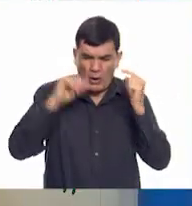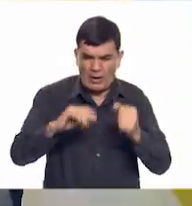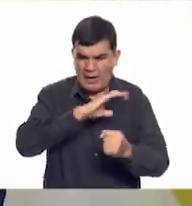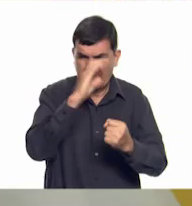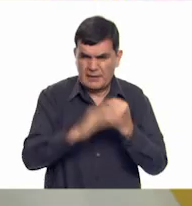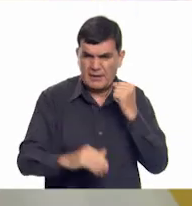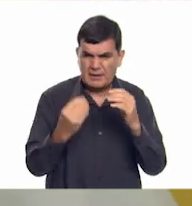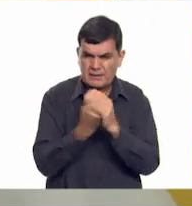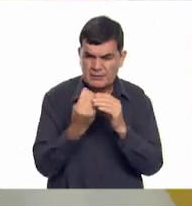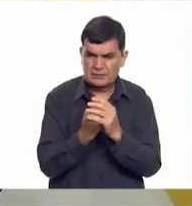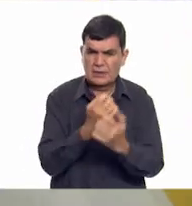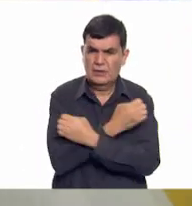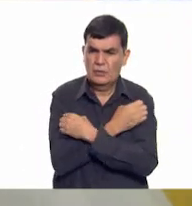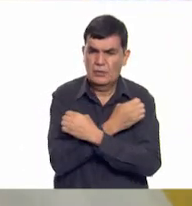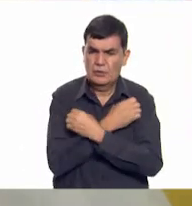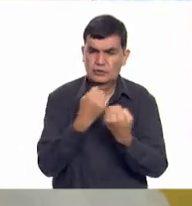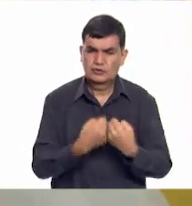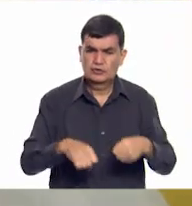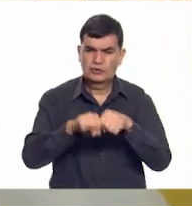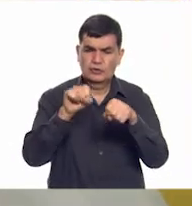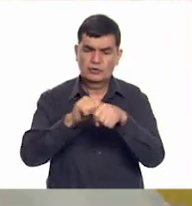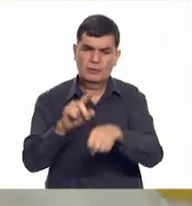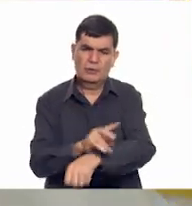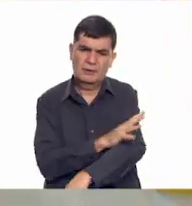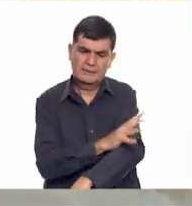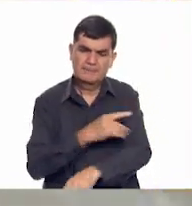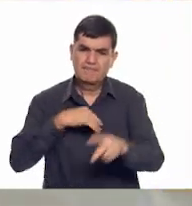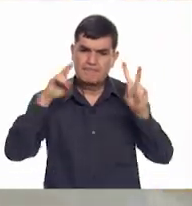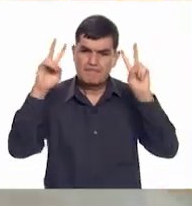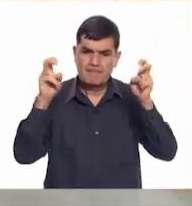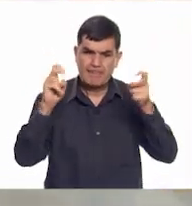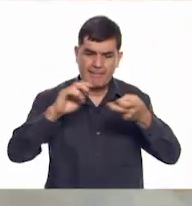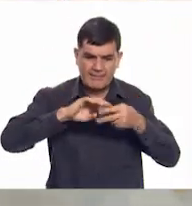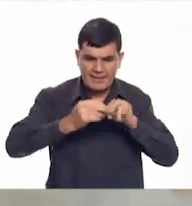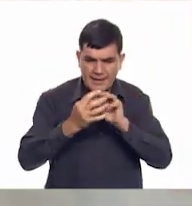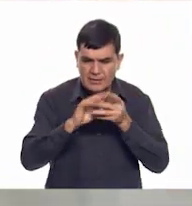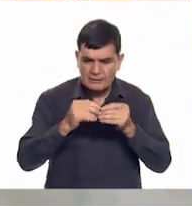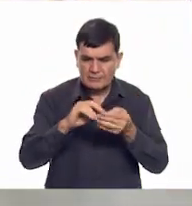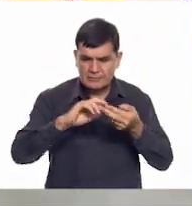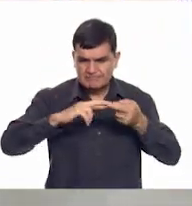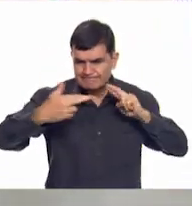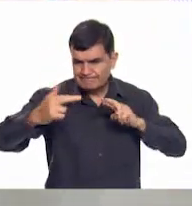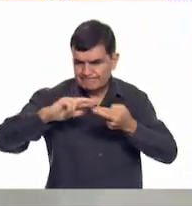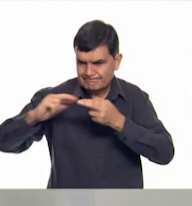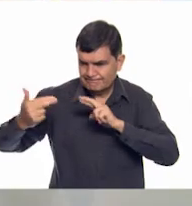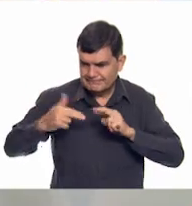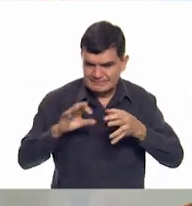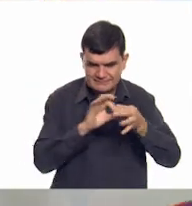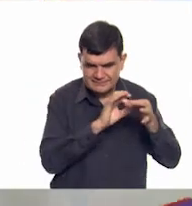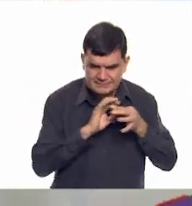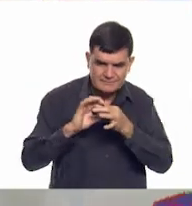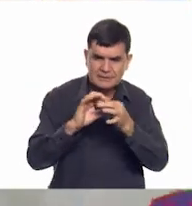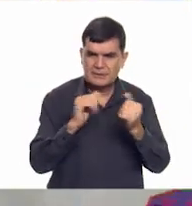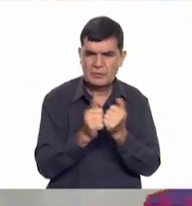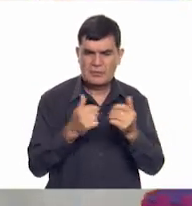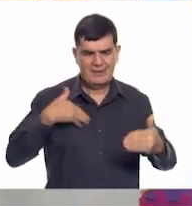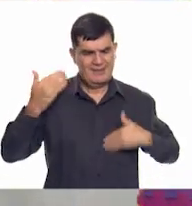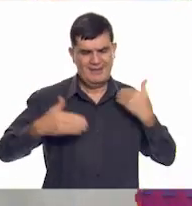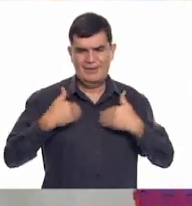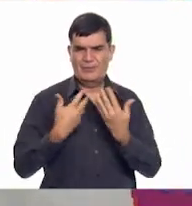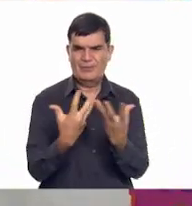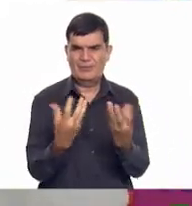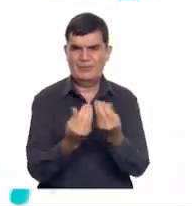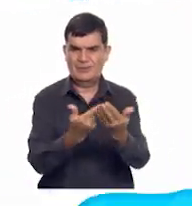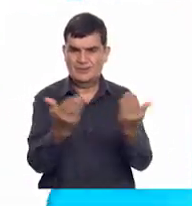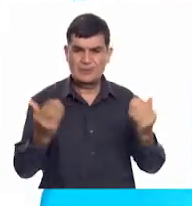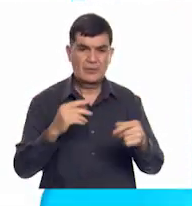terminado con la clase de educación socioemocional. El tema fue tejiendo lazos. Esperemos que lo hayan disfrutado tanto como nosotros. No te